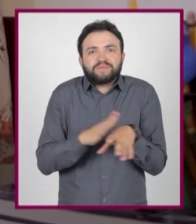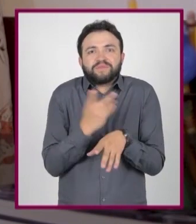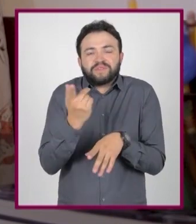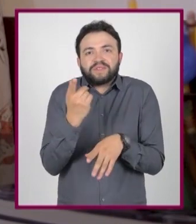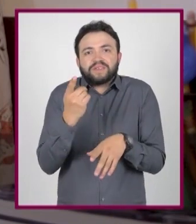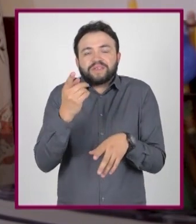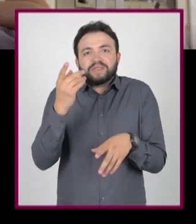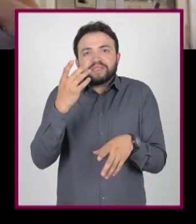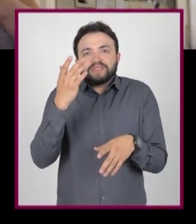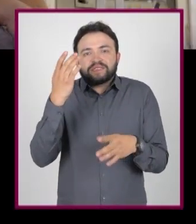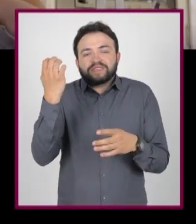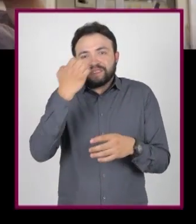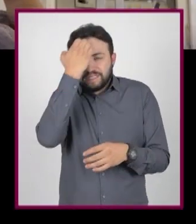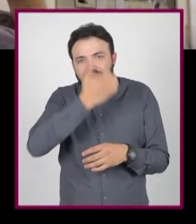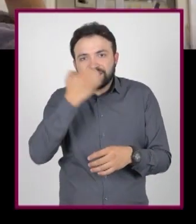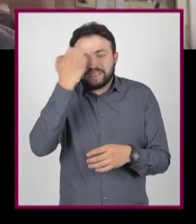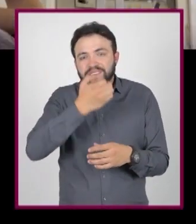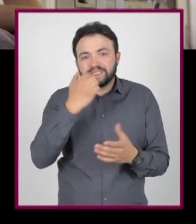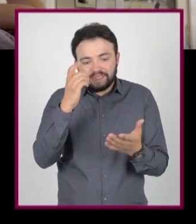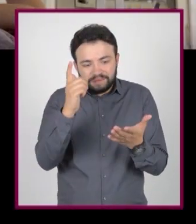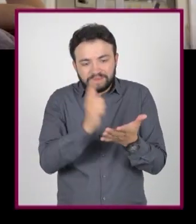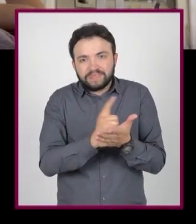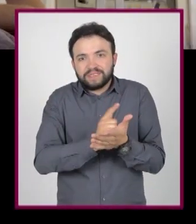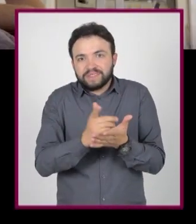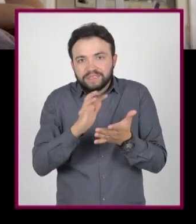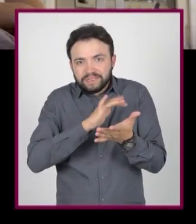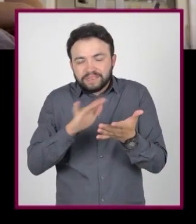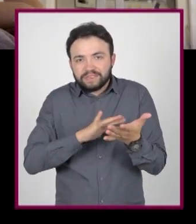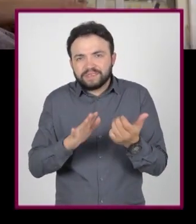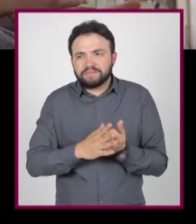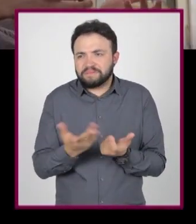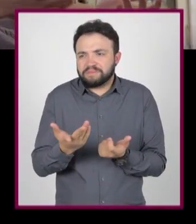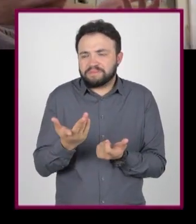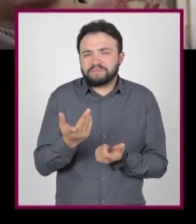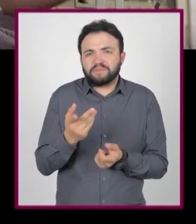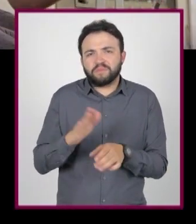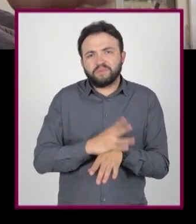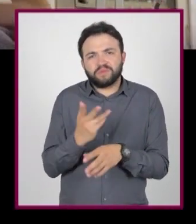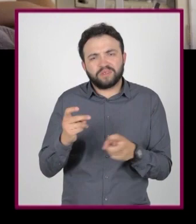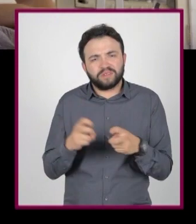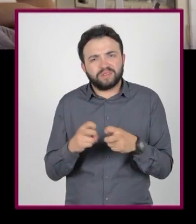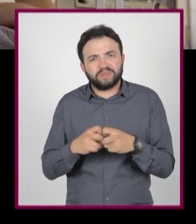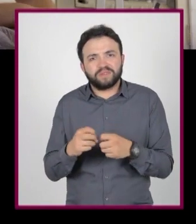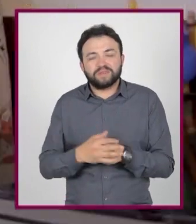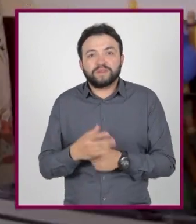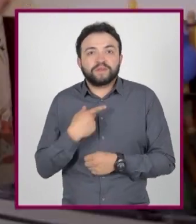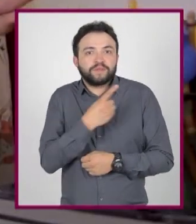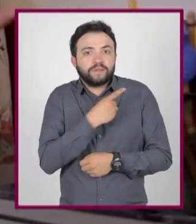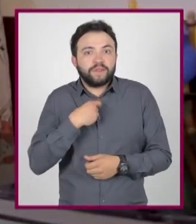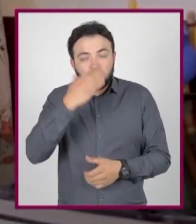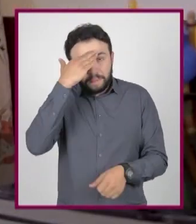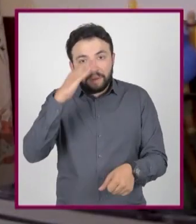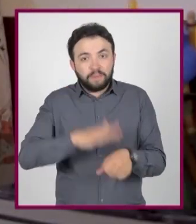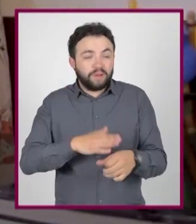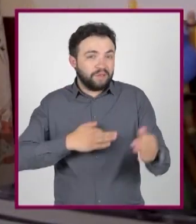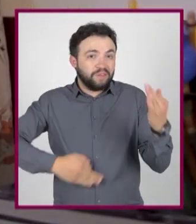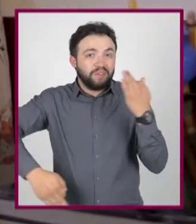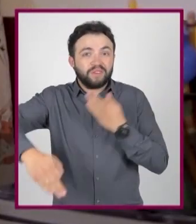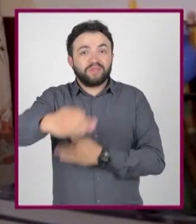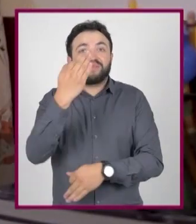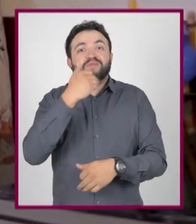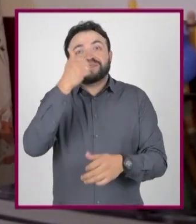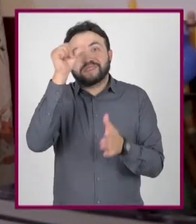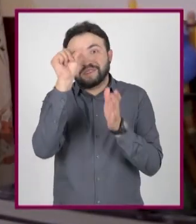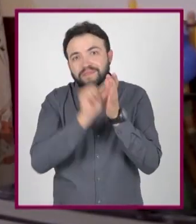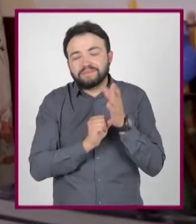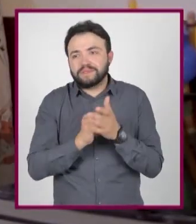examen que viene de literatura. Yo también tengo eso en la mente. Pero, ¿qué tiene de malo? ¿Por qué tan nerviosa? Tengo que memorizar todo